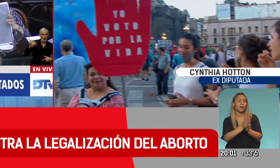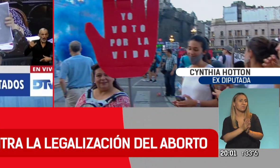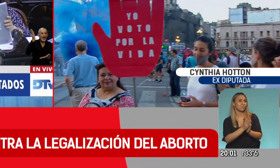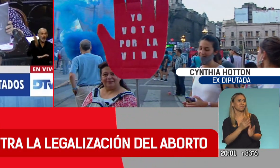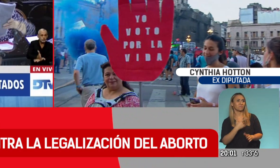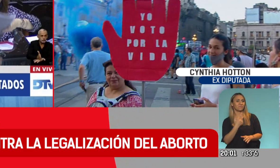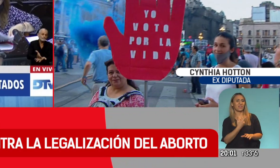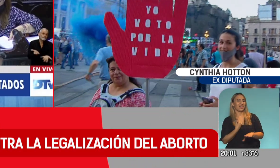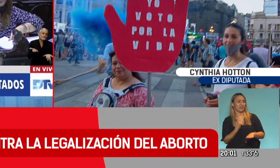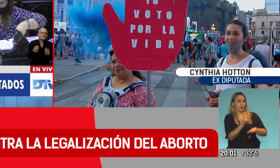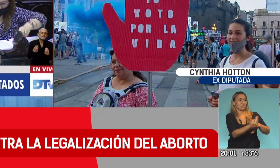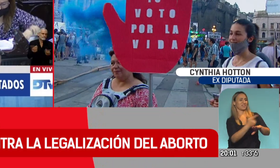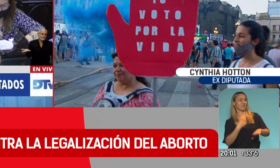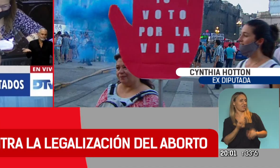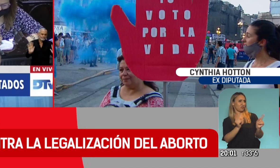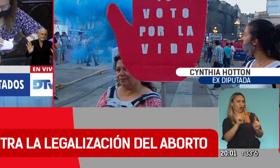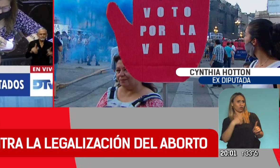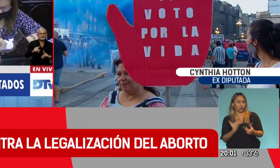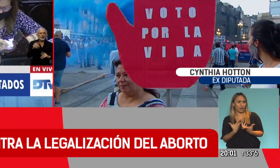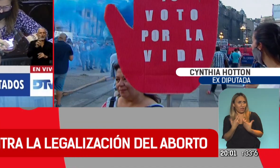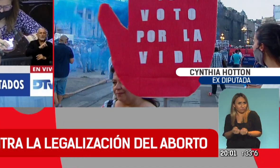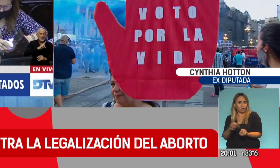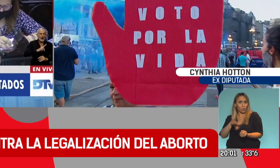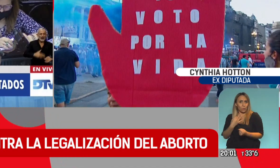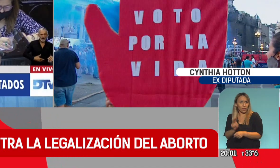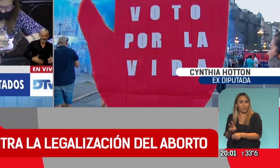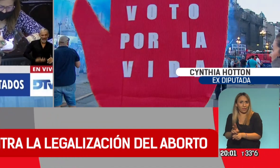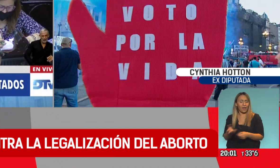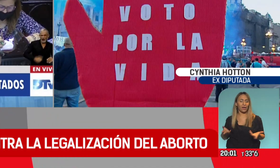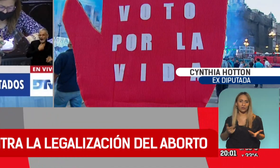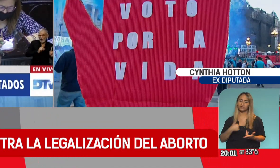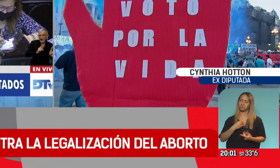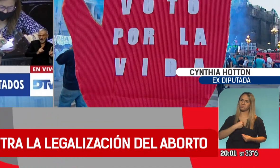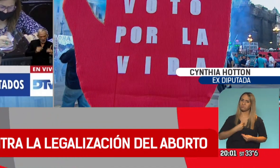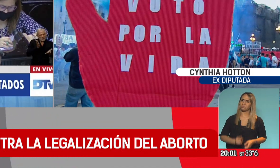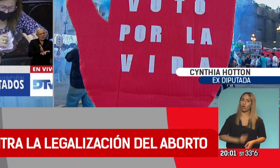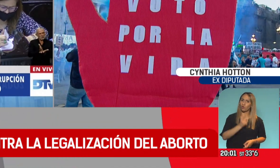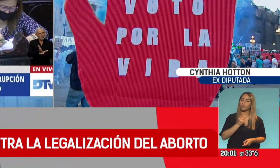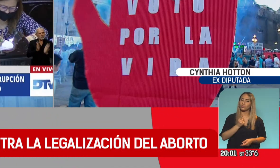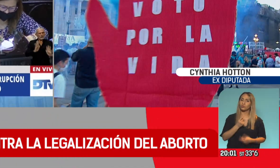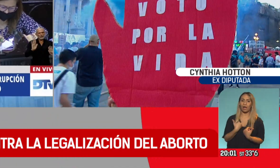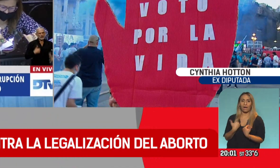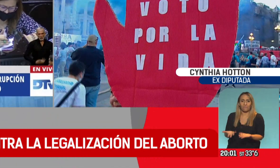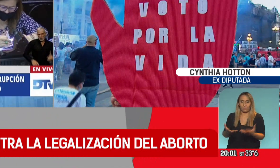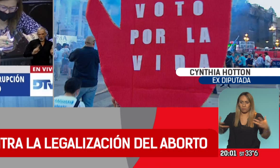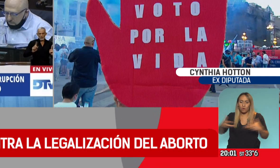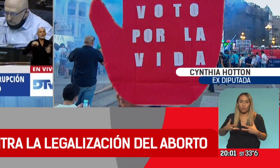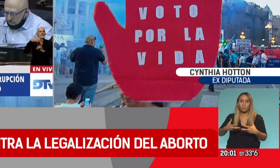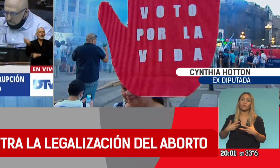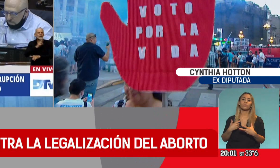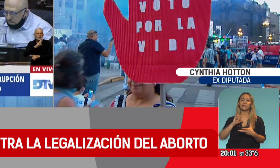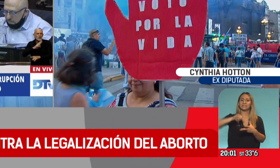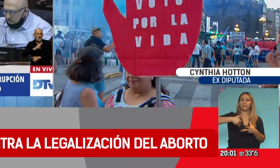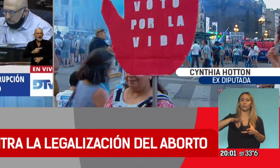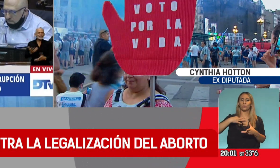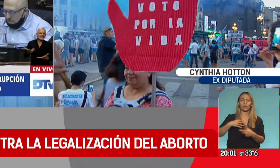represente. Nosotras estamos a favor de la vida. Así que, yo estoy muy orgullosa de estar del lado de aquellas que le decían sí a todas las vidas.